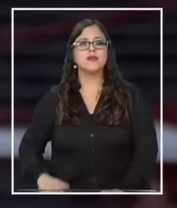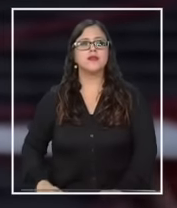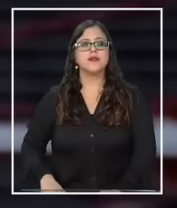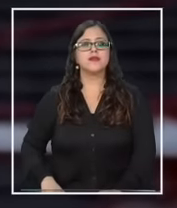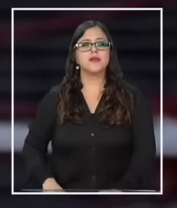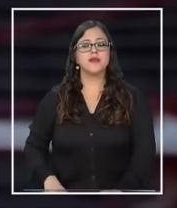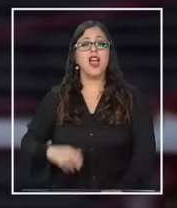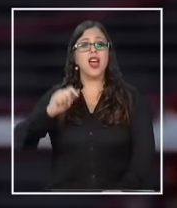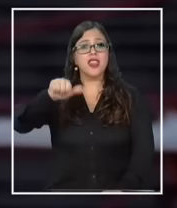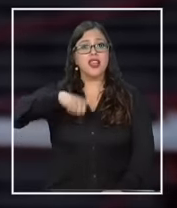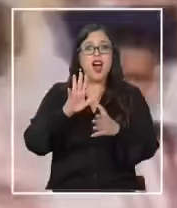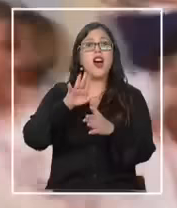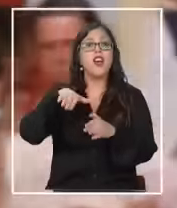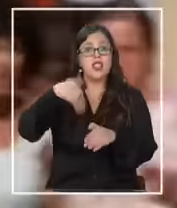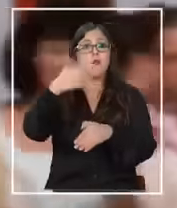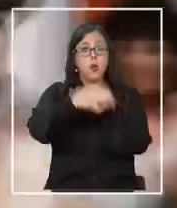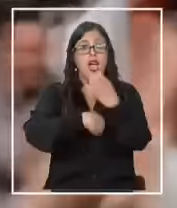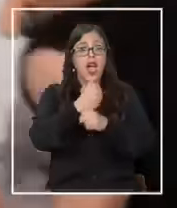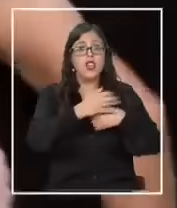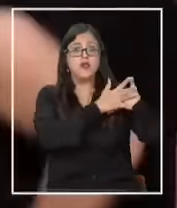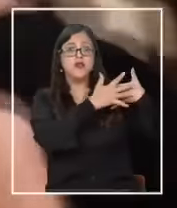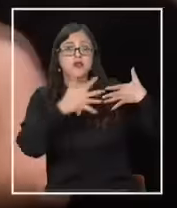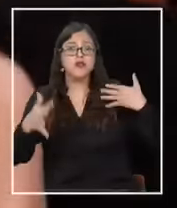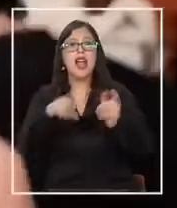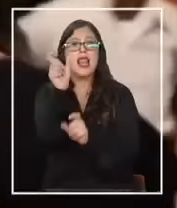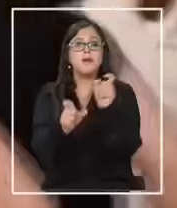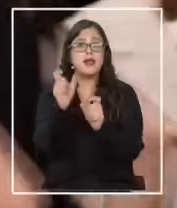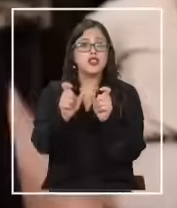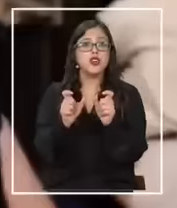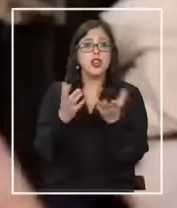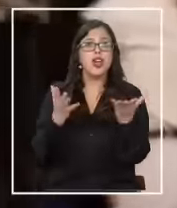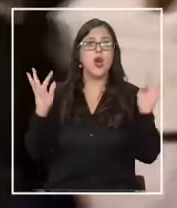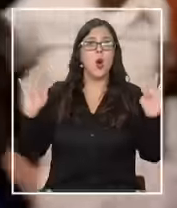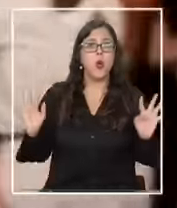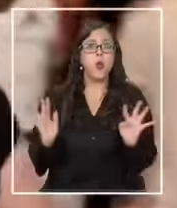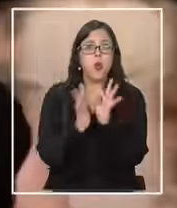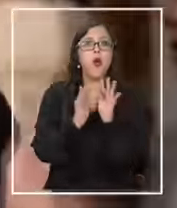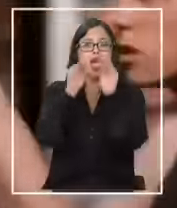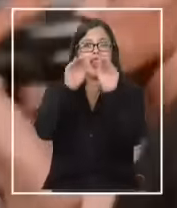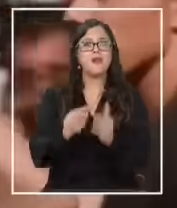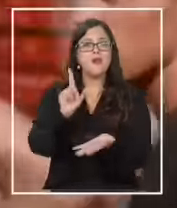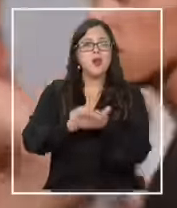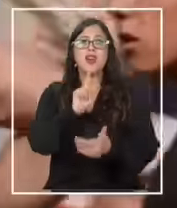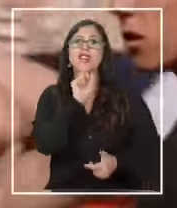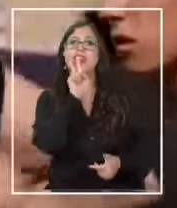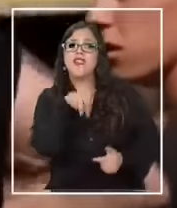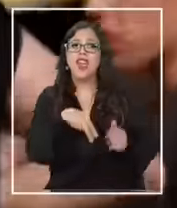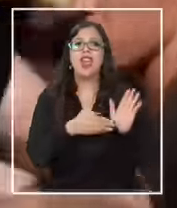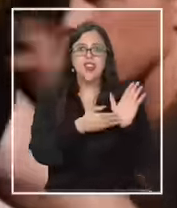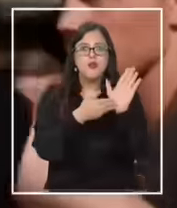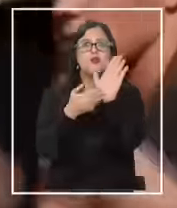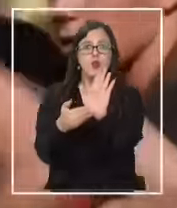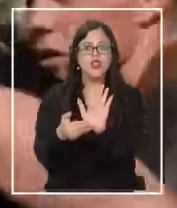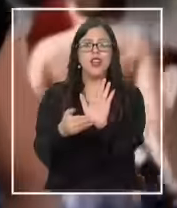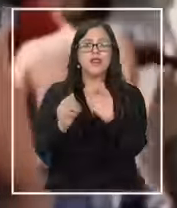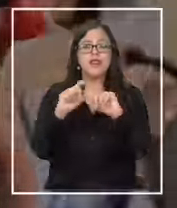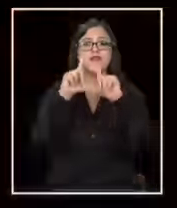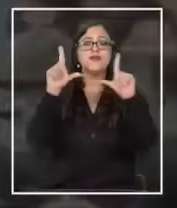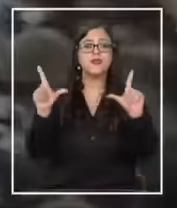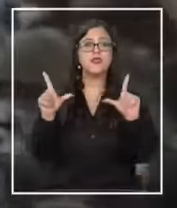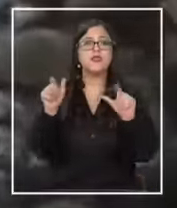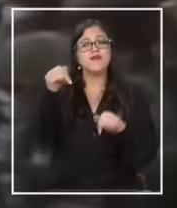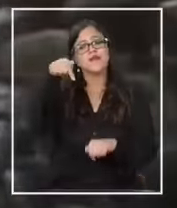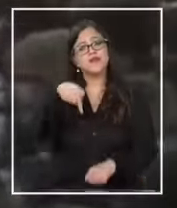fue el 16 de junio en el mismo lugar del estreno y TVN transmitía así el evento con el ya